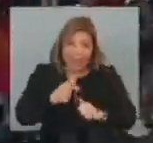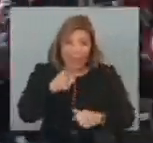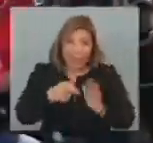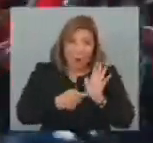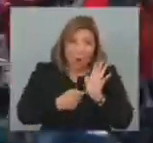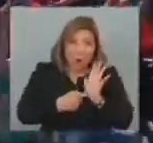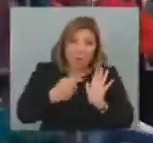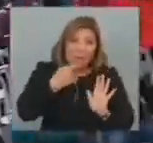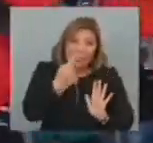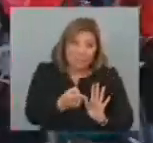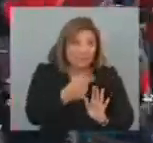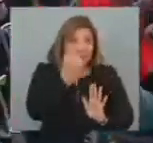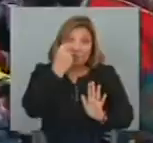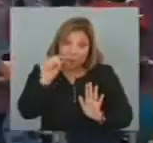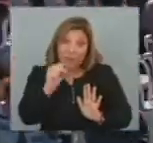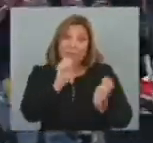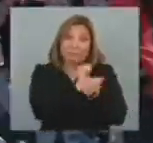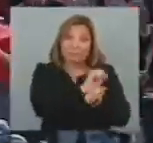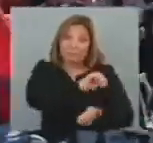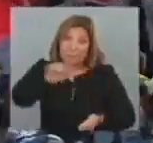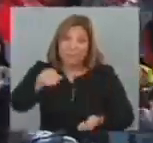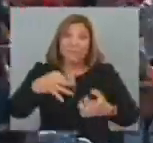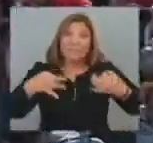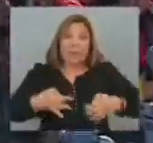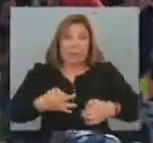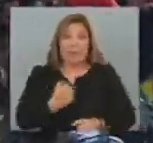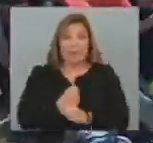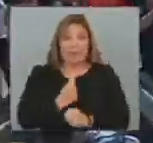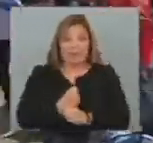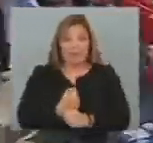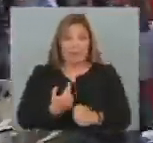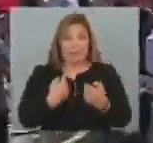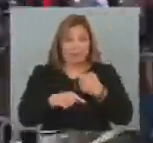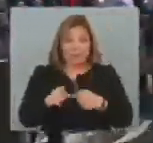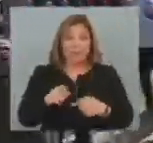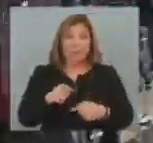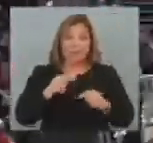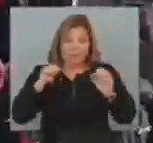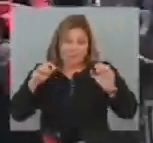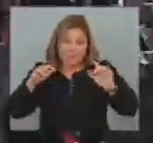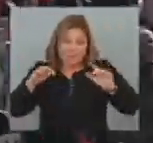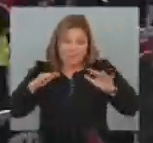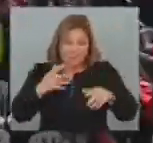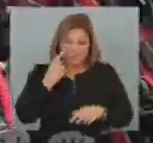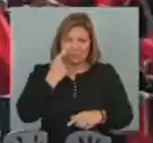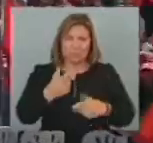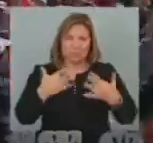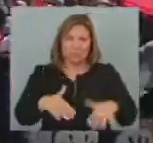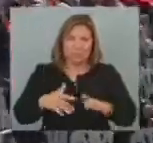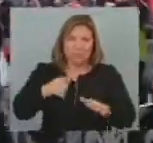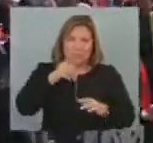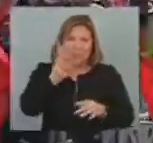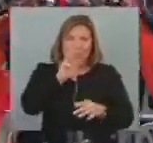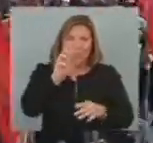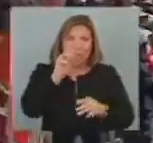normativa vigente En materia De seguridad laboral Llamó la atención La concurrencia Masiva Al velódromo Al